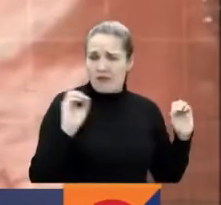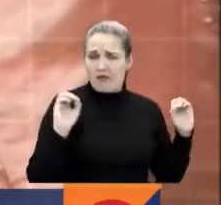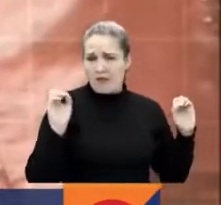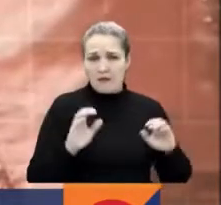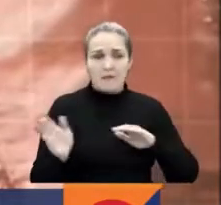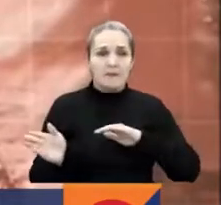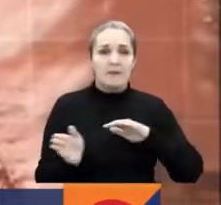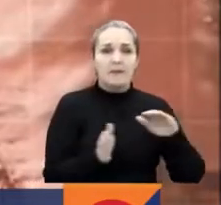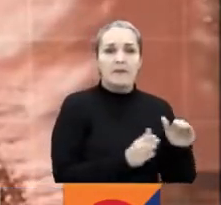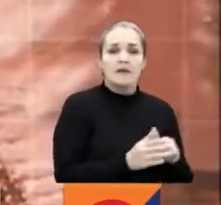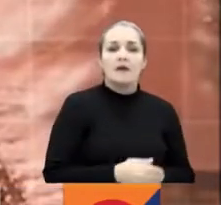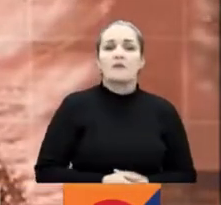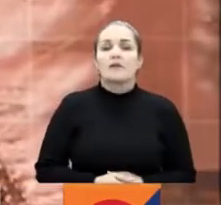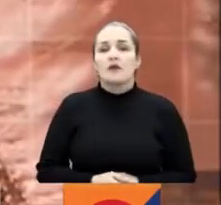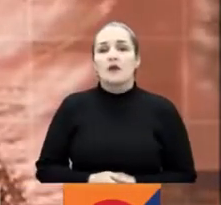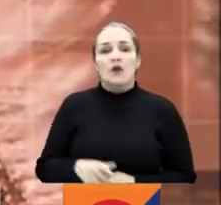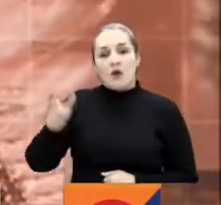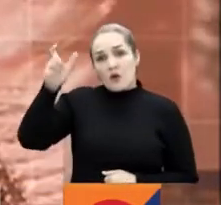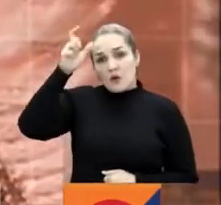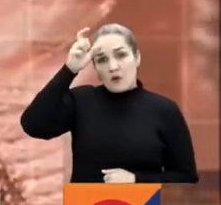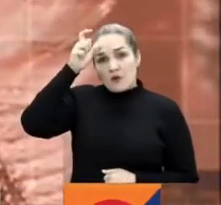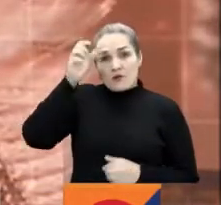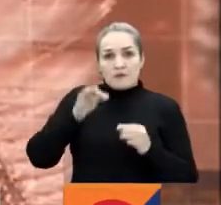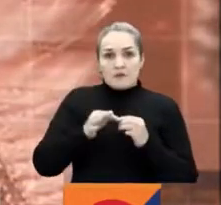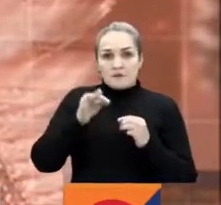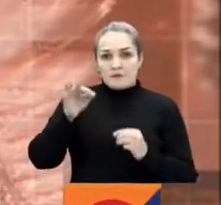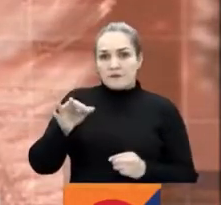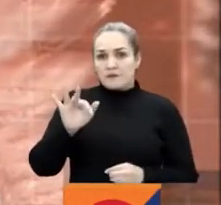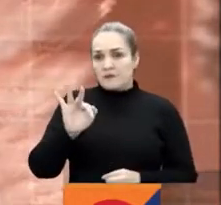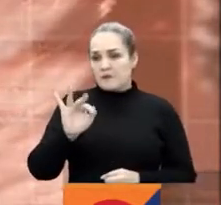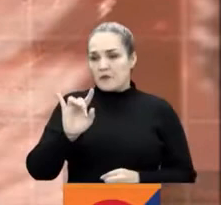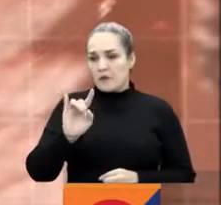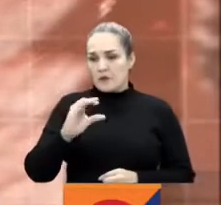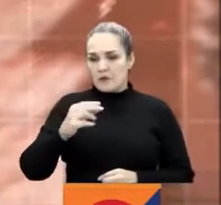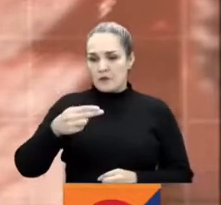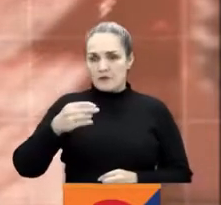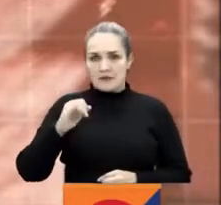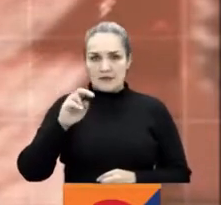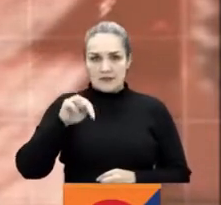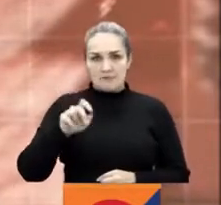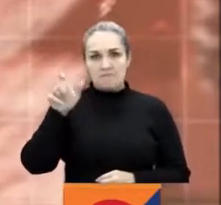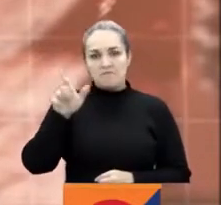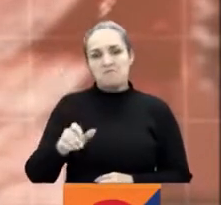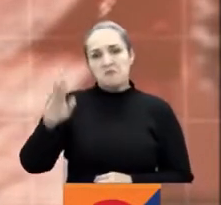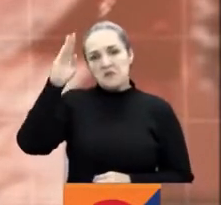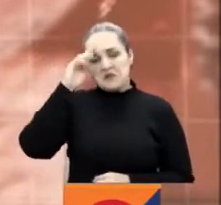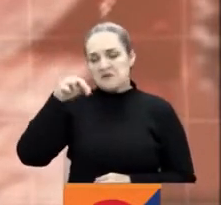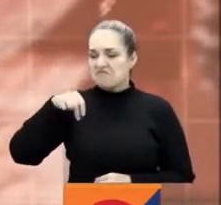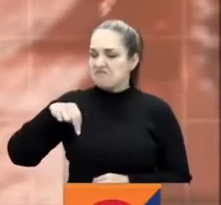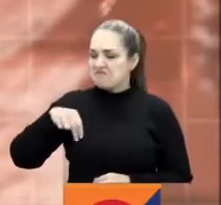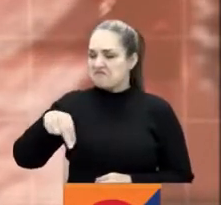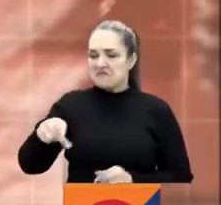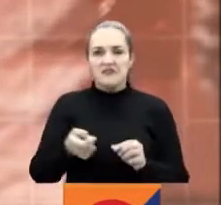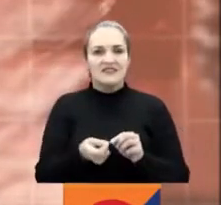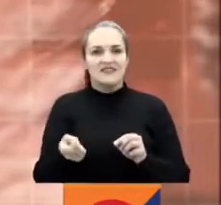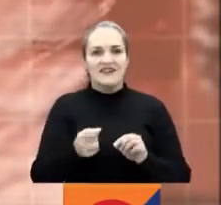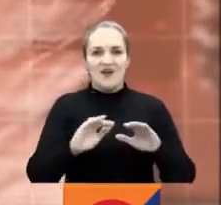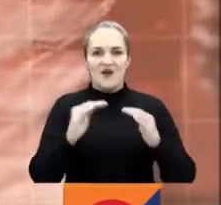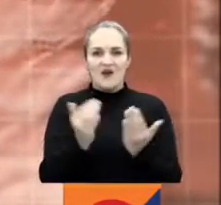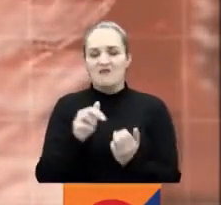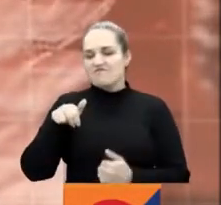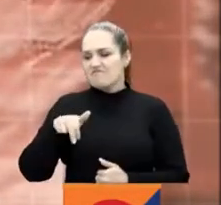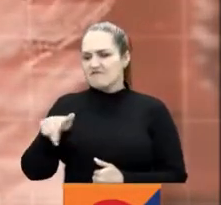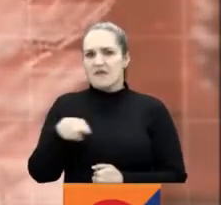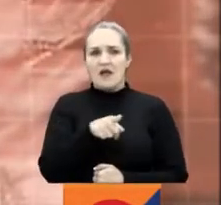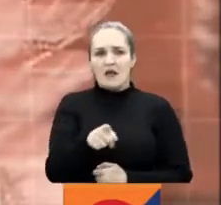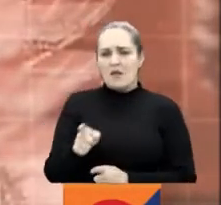En Tuchín, Córdoba, un policía fue asesinado mientras patrullaba en los alrededores de un colegio, mientras que otro de los uniformados